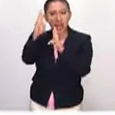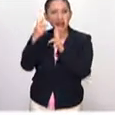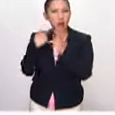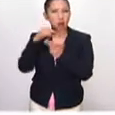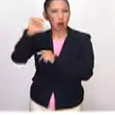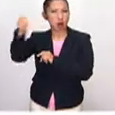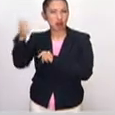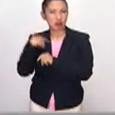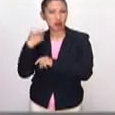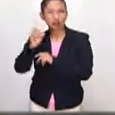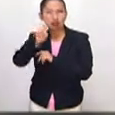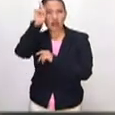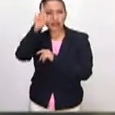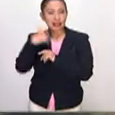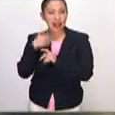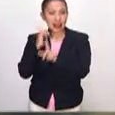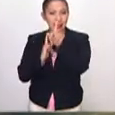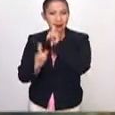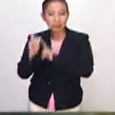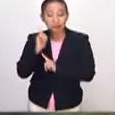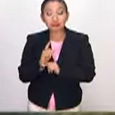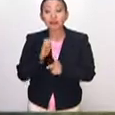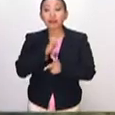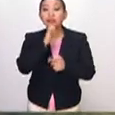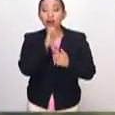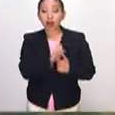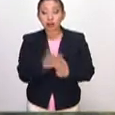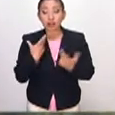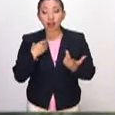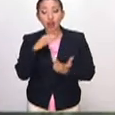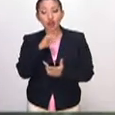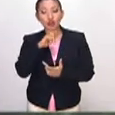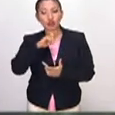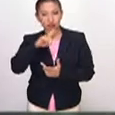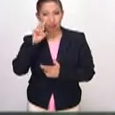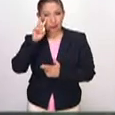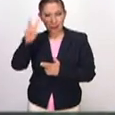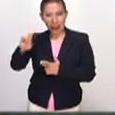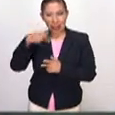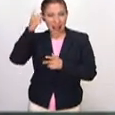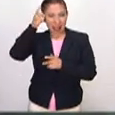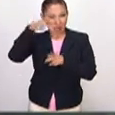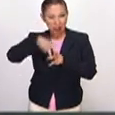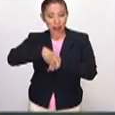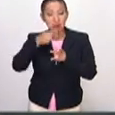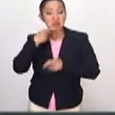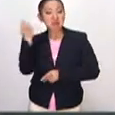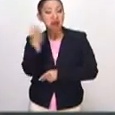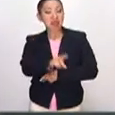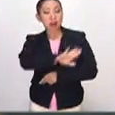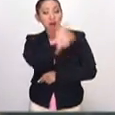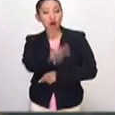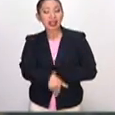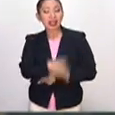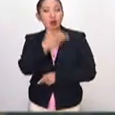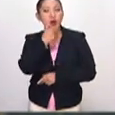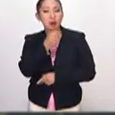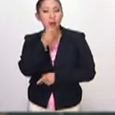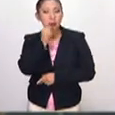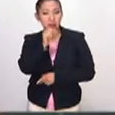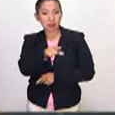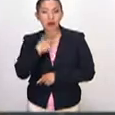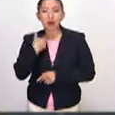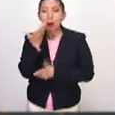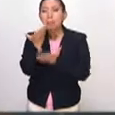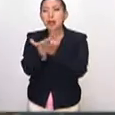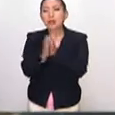ídolos paganos en Grecia. Así, el cónsul Egeas, quien aparece a caballo, condena a muerte al apóstol a pesar de